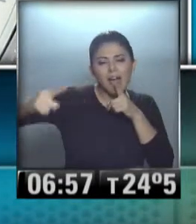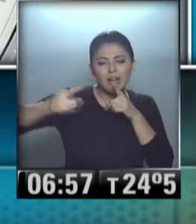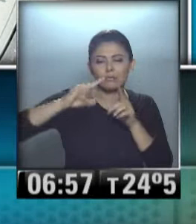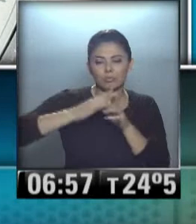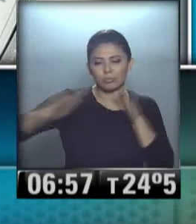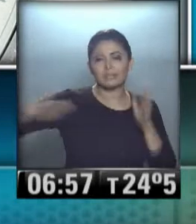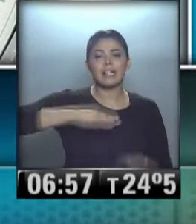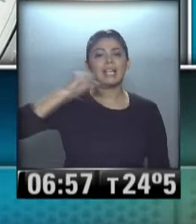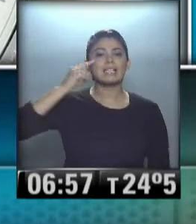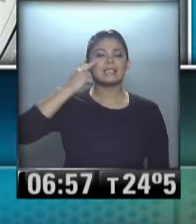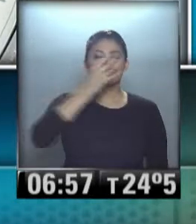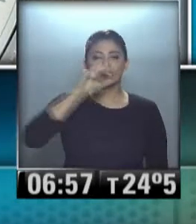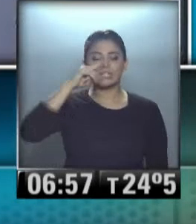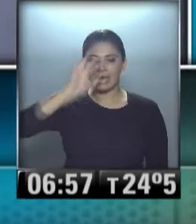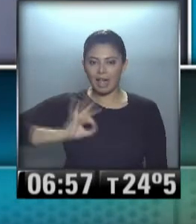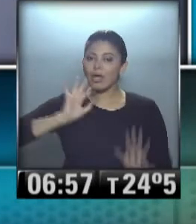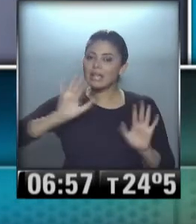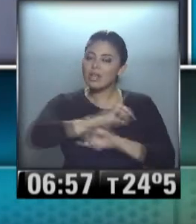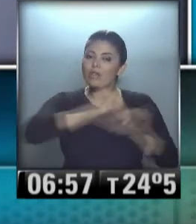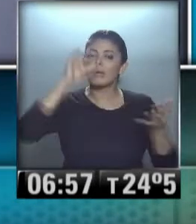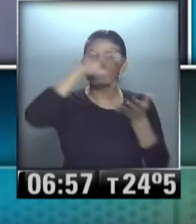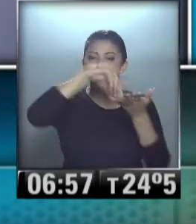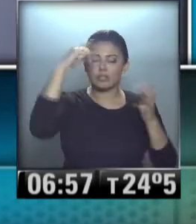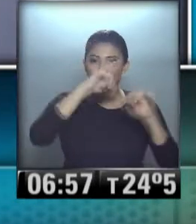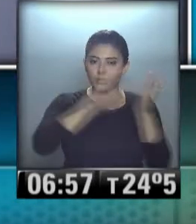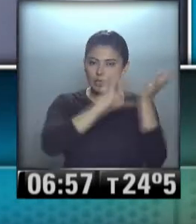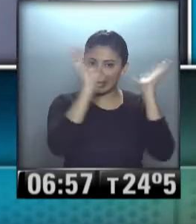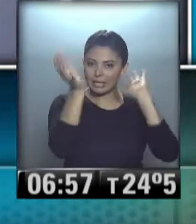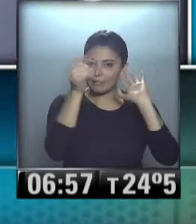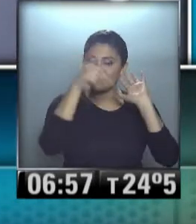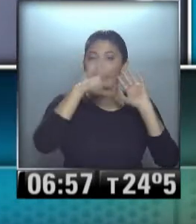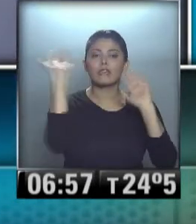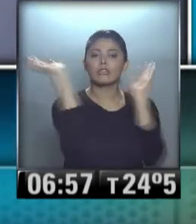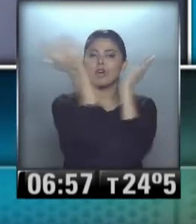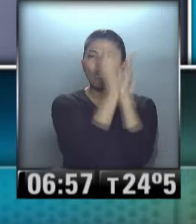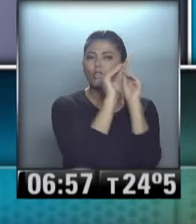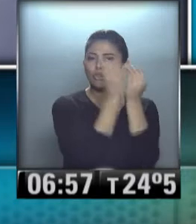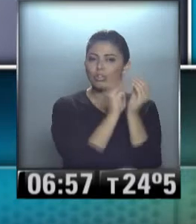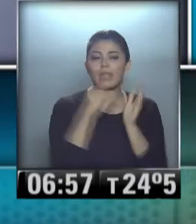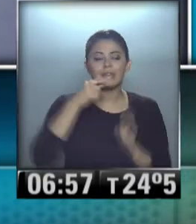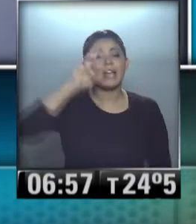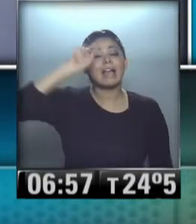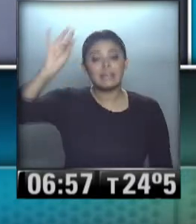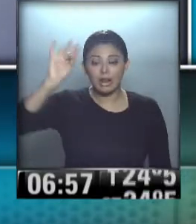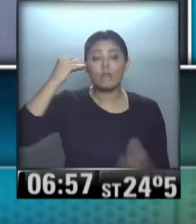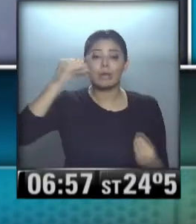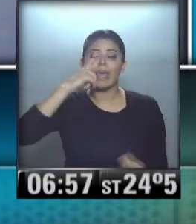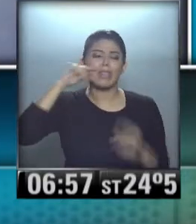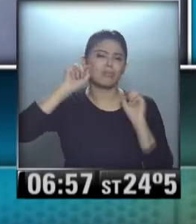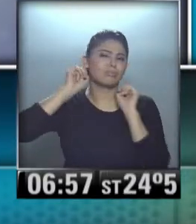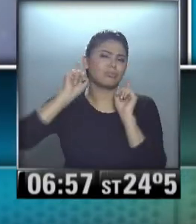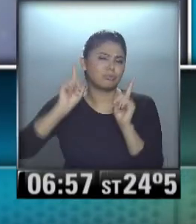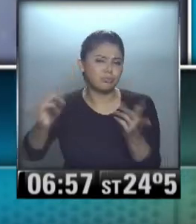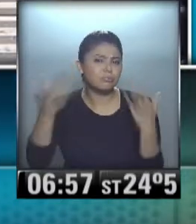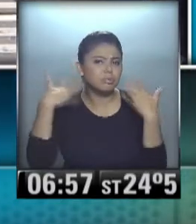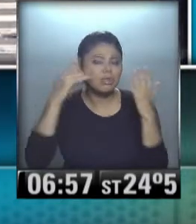107 años, así lo confirmó el Servicio Meteorológico Nacional, que en su análisis destaca que no solo es récord la secuencia de días de calor, sino que